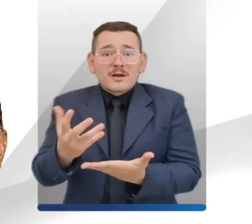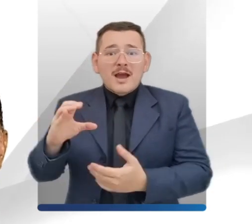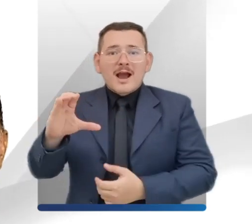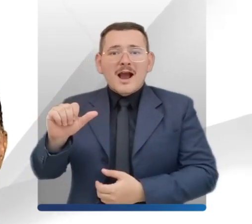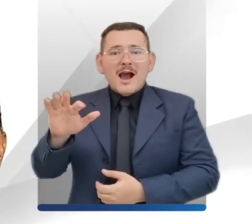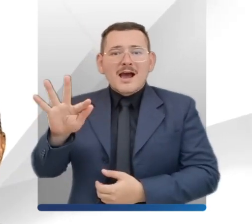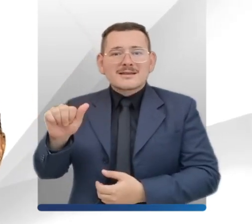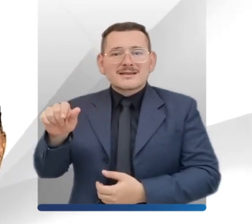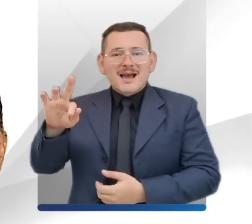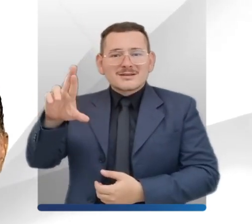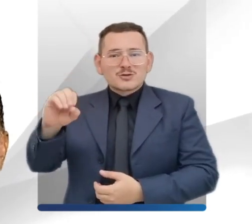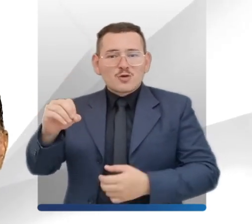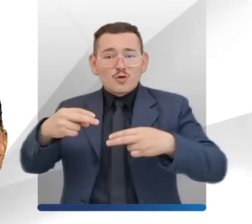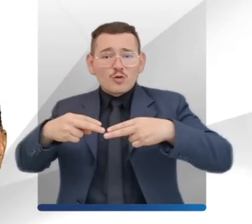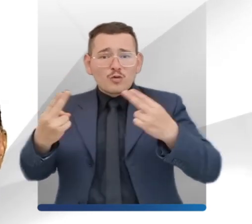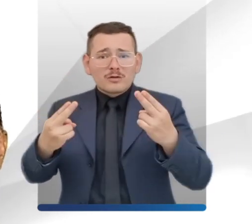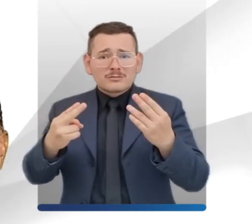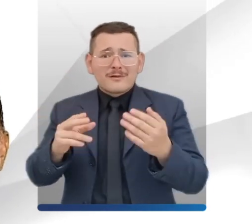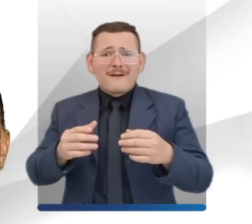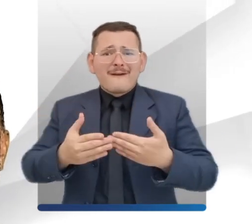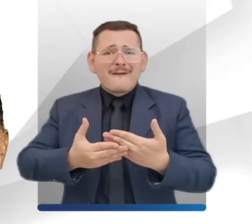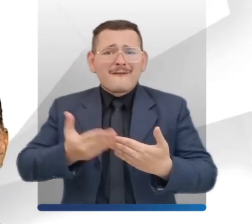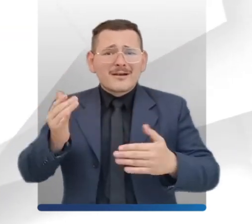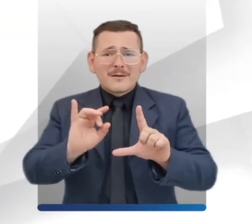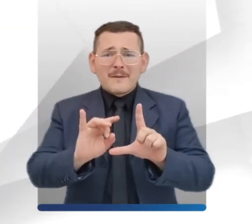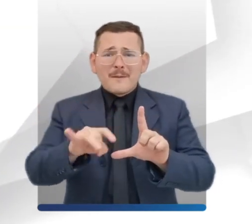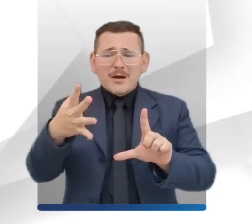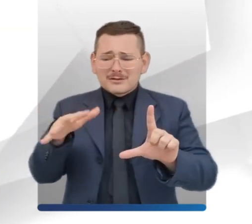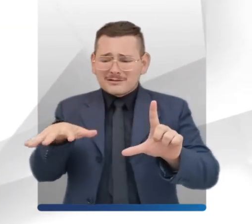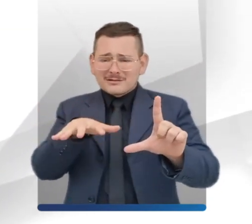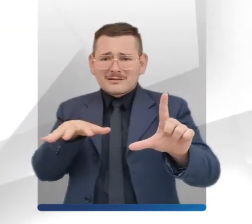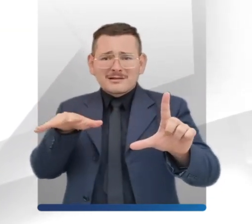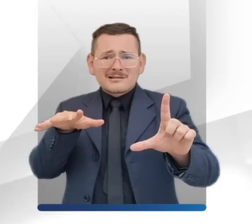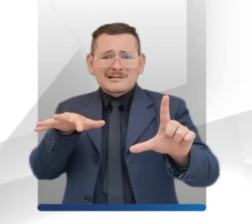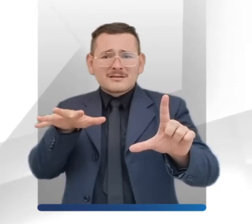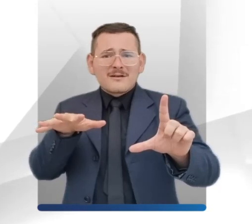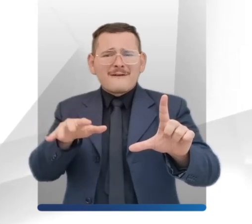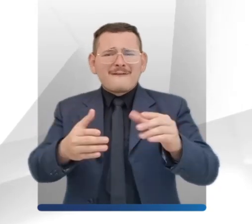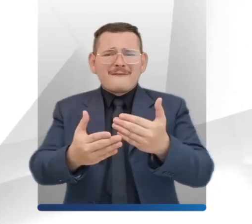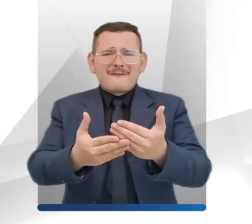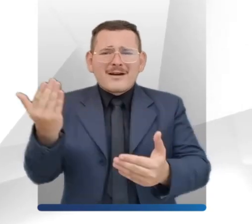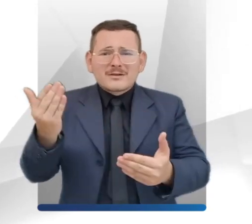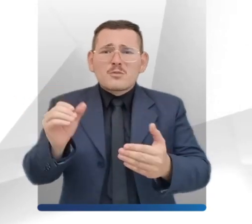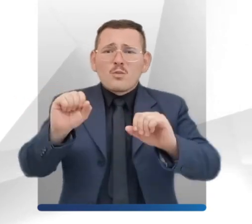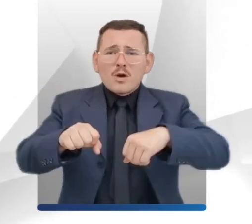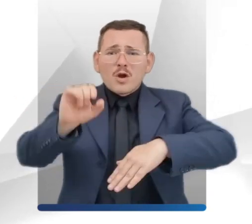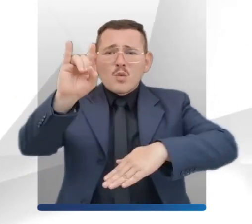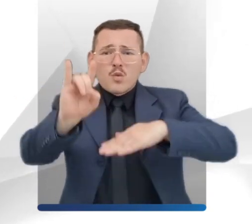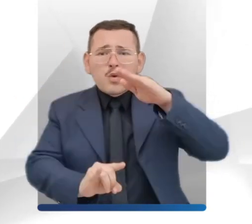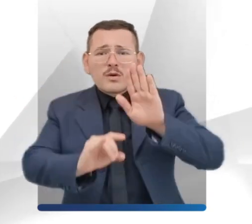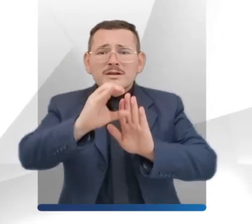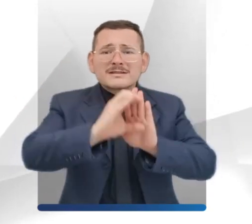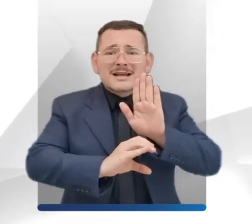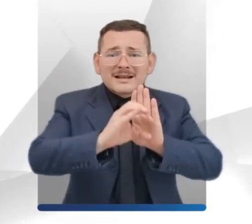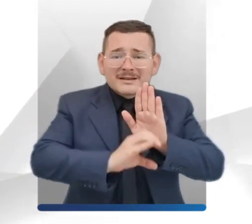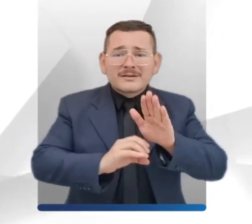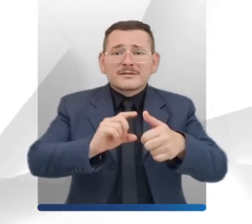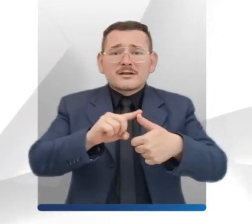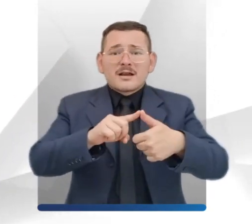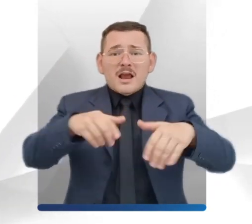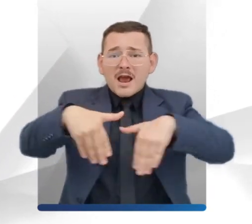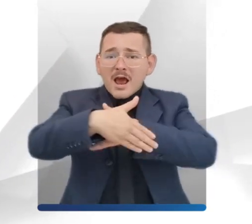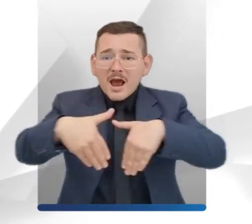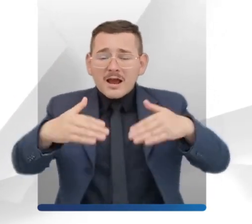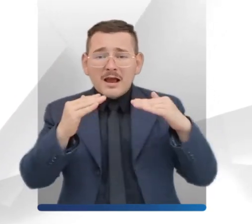de la ciudadanía Catastro Tunja a un clic. Desde aquí se podrán realizar consultas en línea a nivel predial y generar